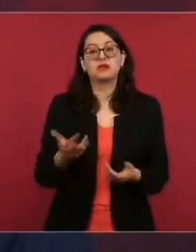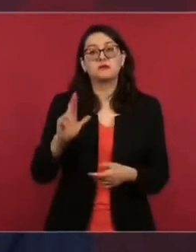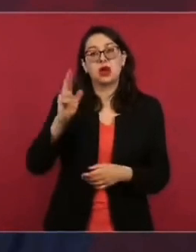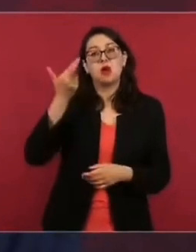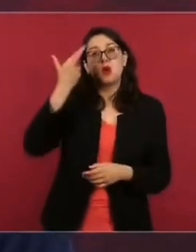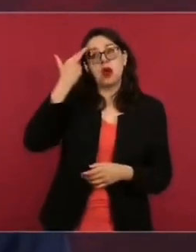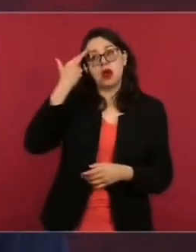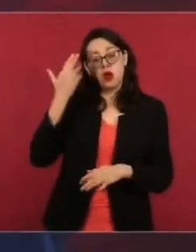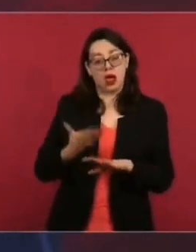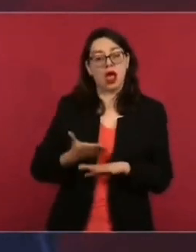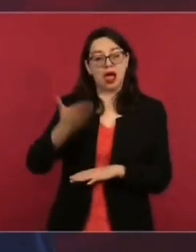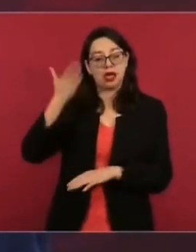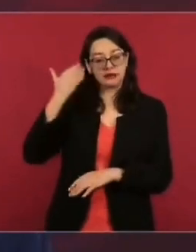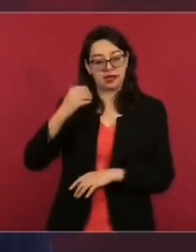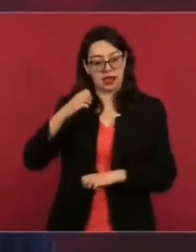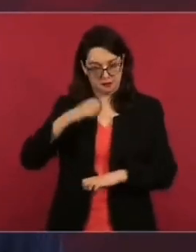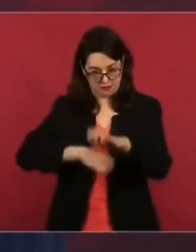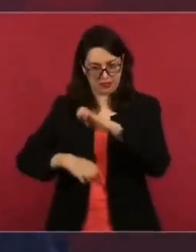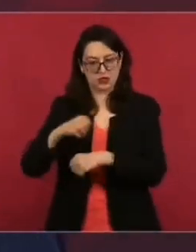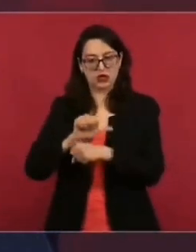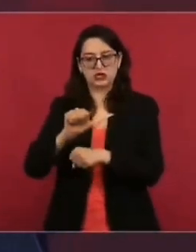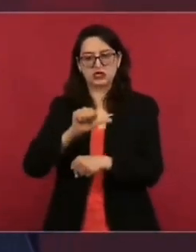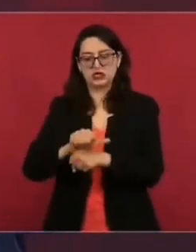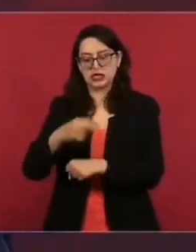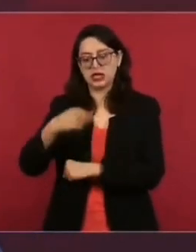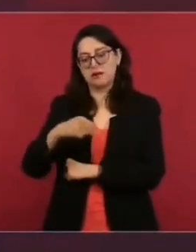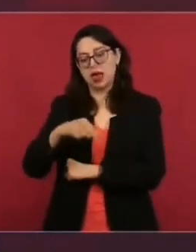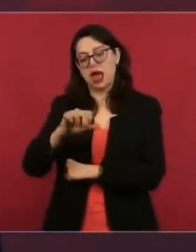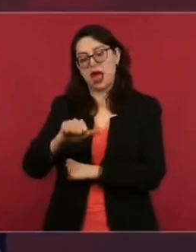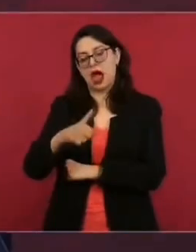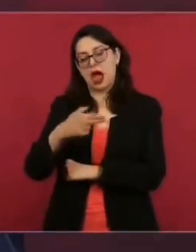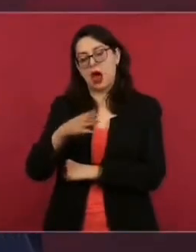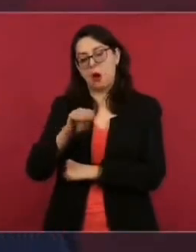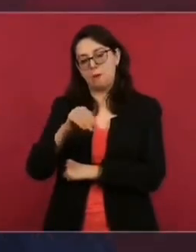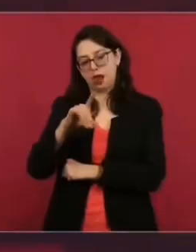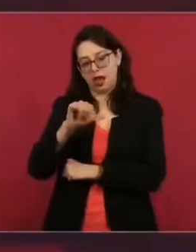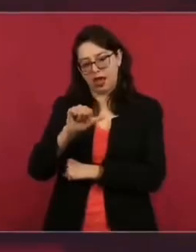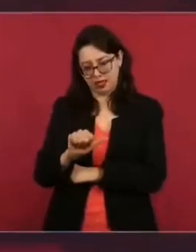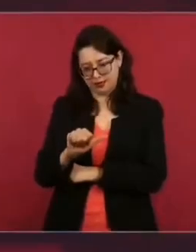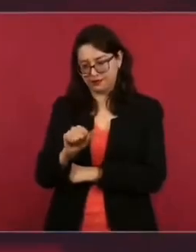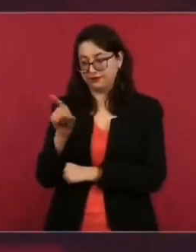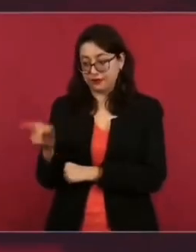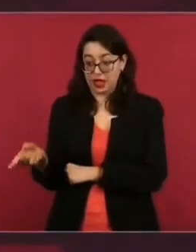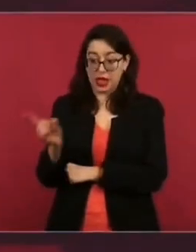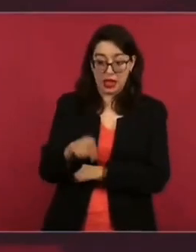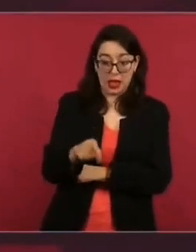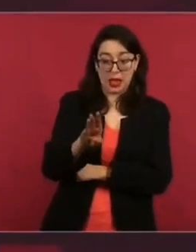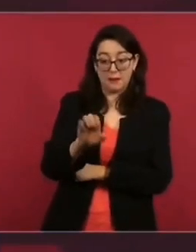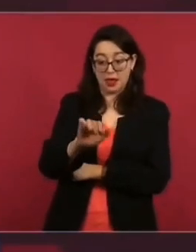que entregó dinero al maestro Bejarano y que